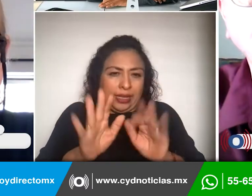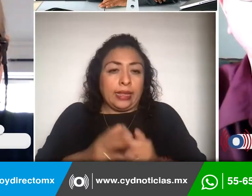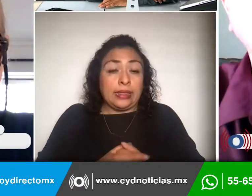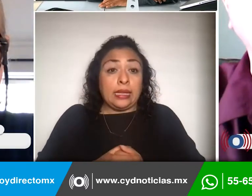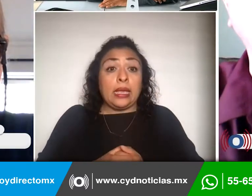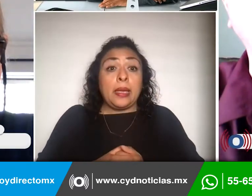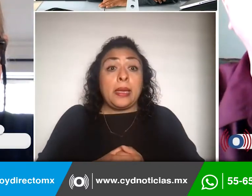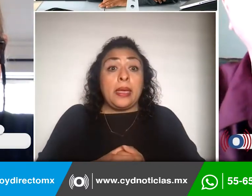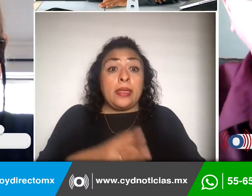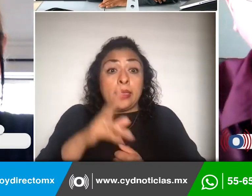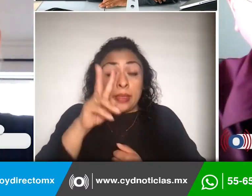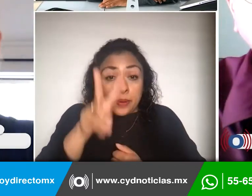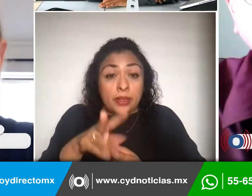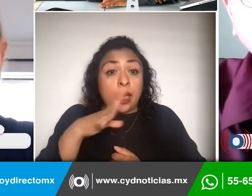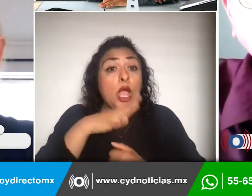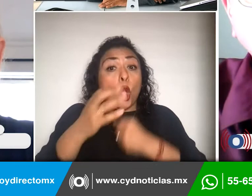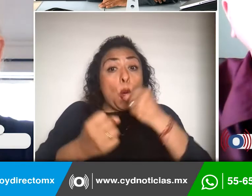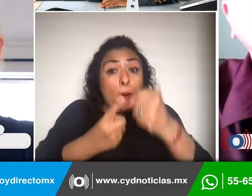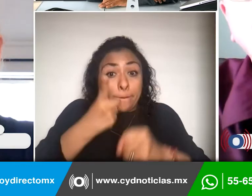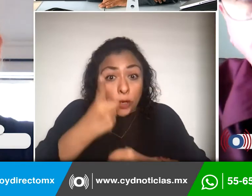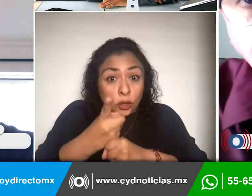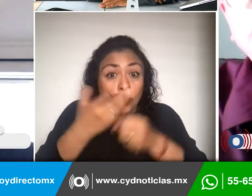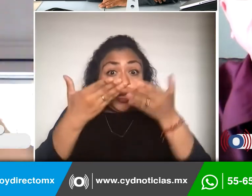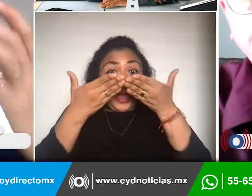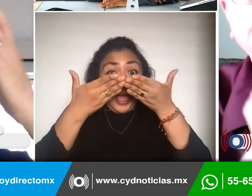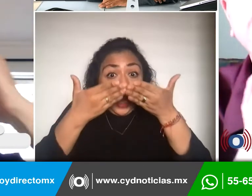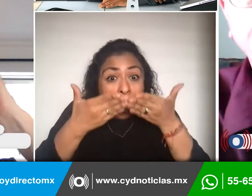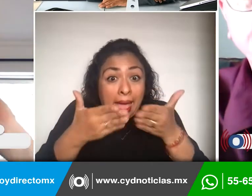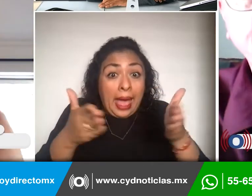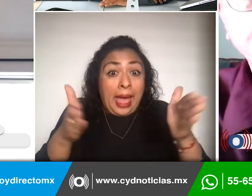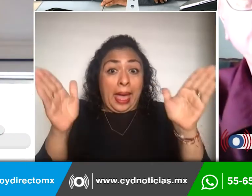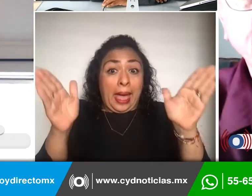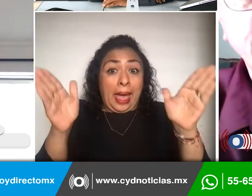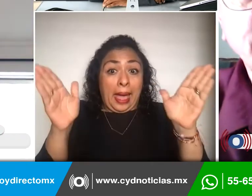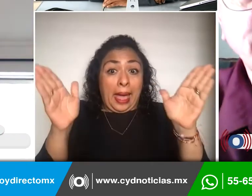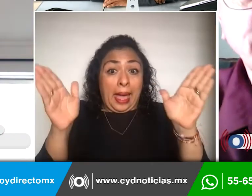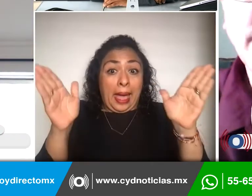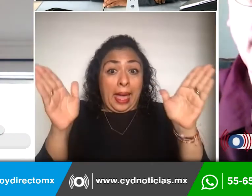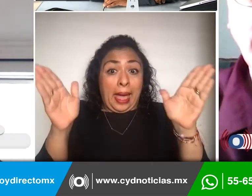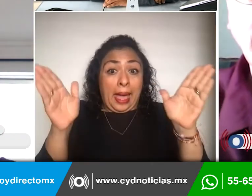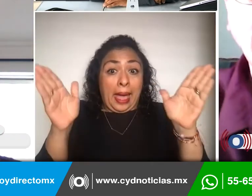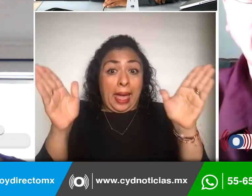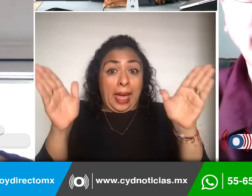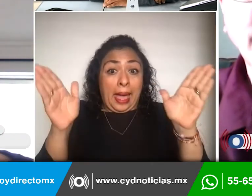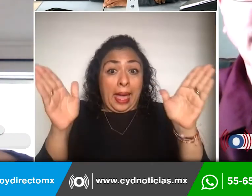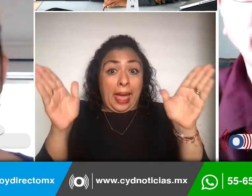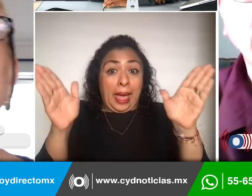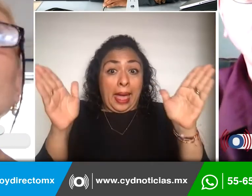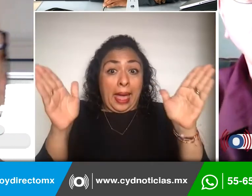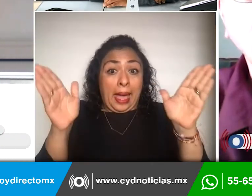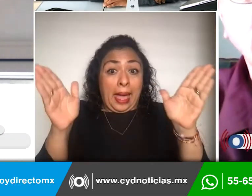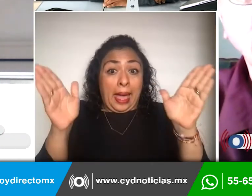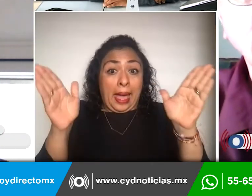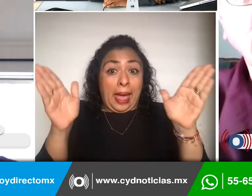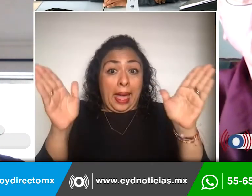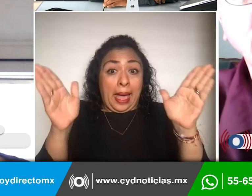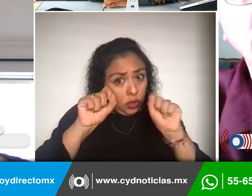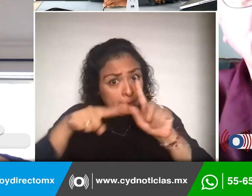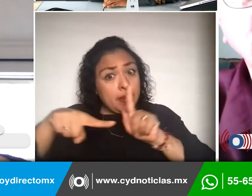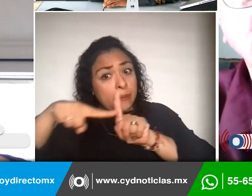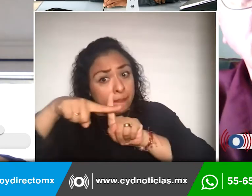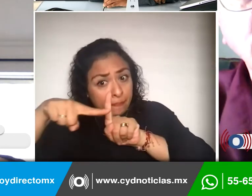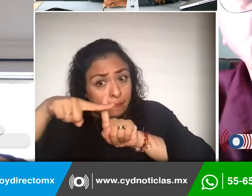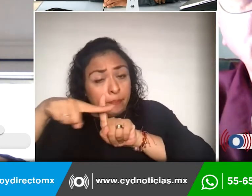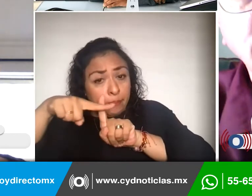oportunidad que se nos abrió ante esta situación negativa, siempre hay cosas buenas, es que nos estamos dando cuenta